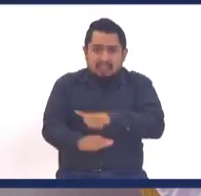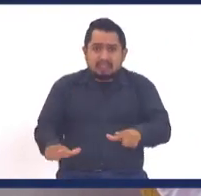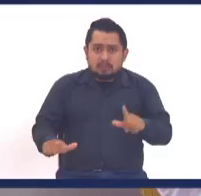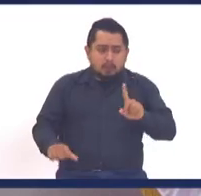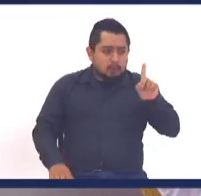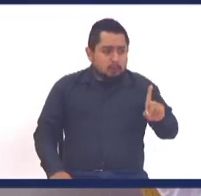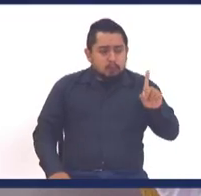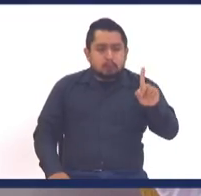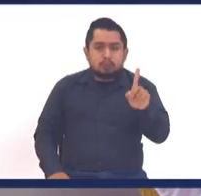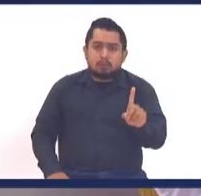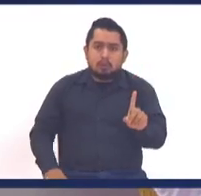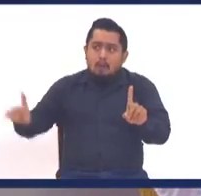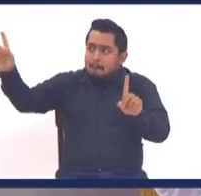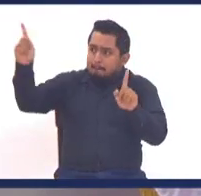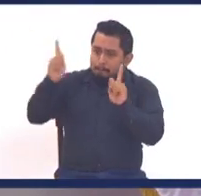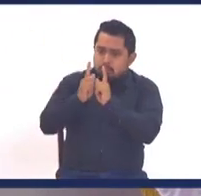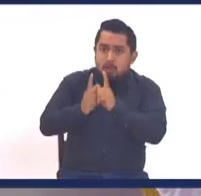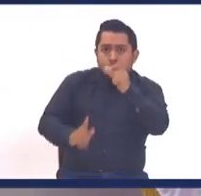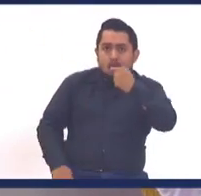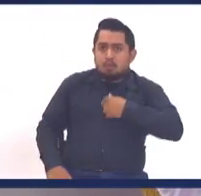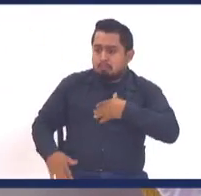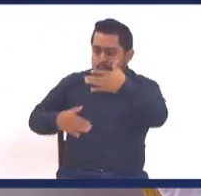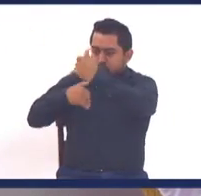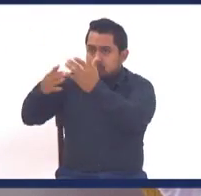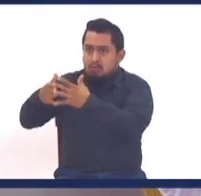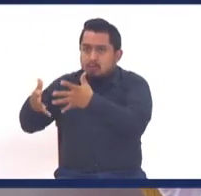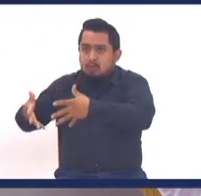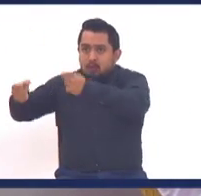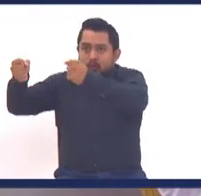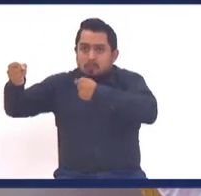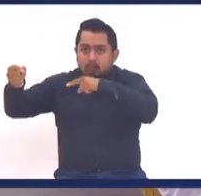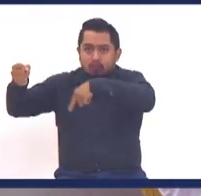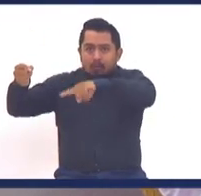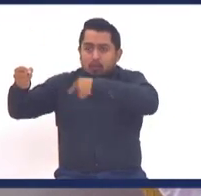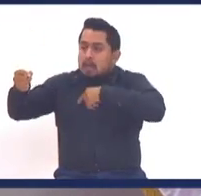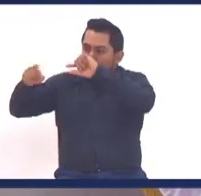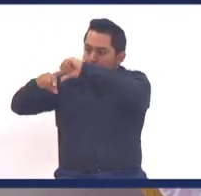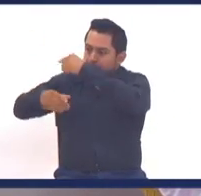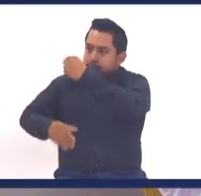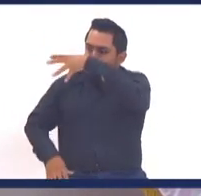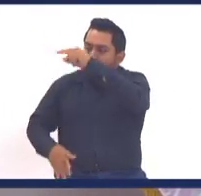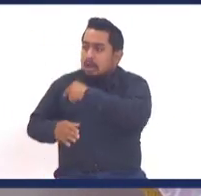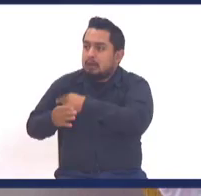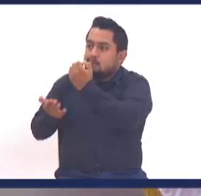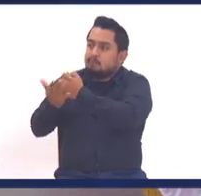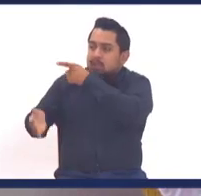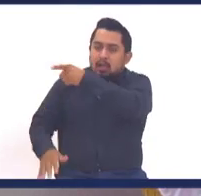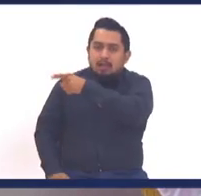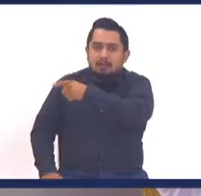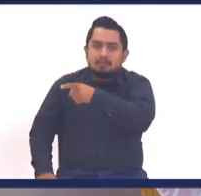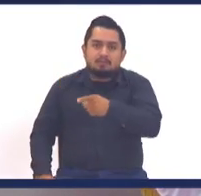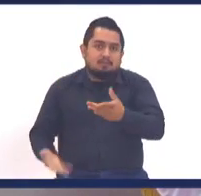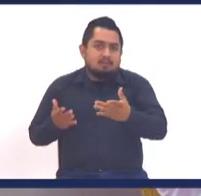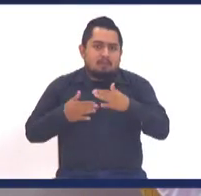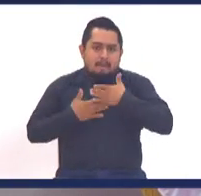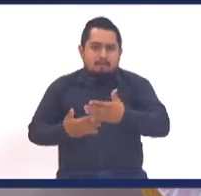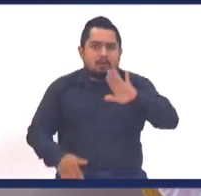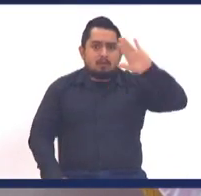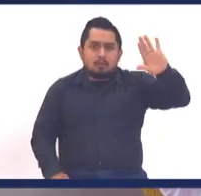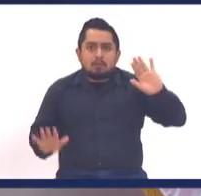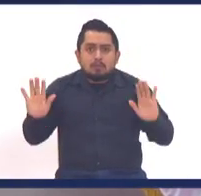circulando, o nos agarra en un centro de contención. Ojalá que sea en Gamaliela y le vamos a ir a predicar. La misericordia de Dios es así.